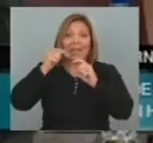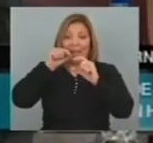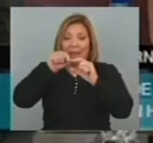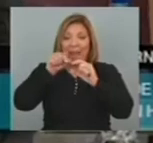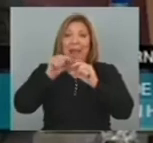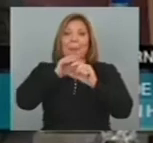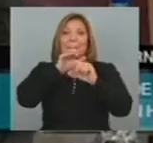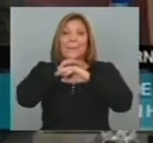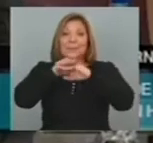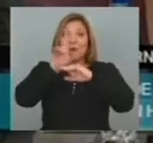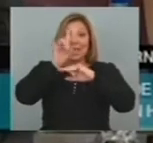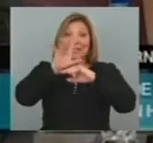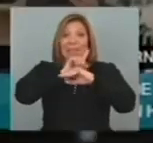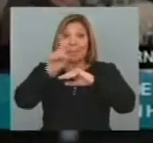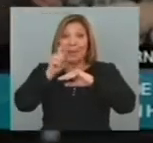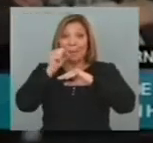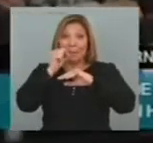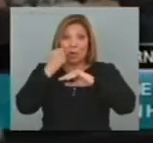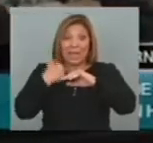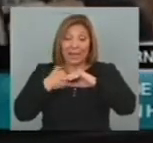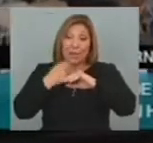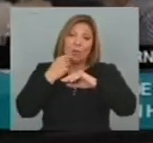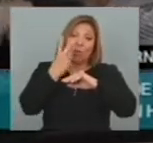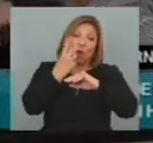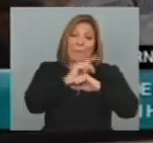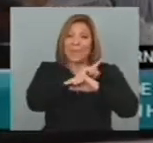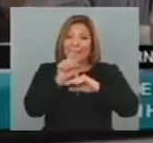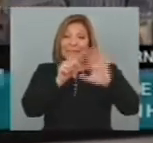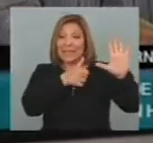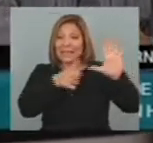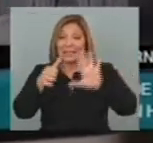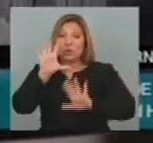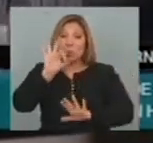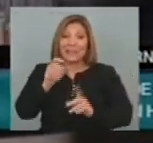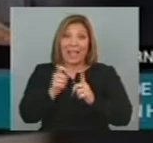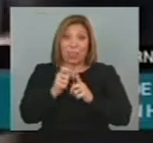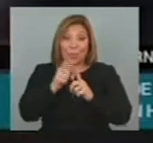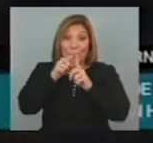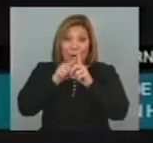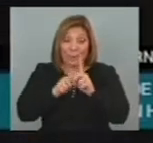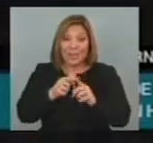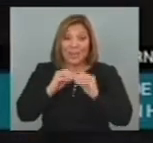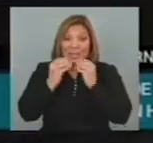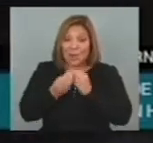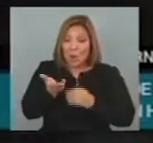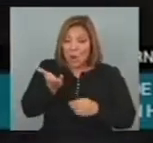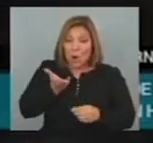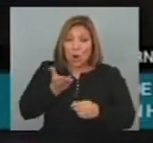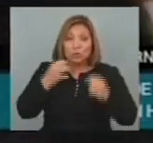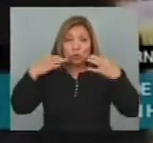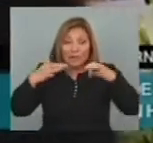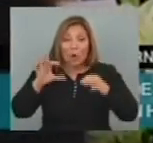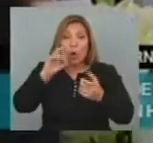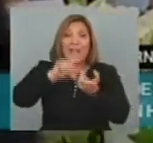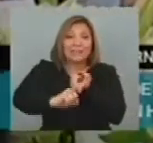Piso de 15.000 pesos Argentinos Unos 2.650 dólares Mensuales En el salario bruto De trabajadores solteros O